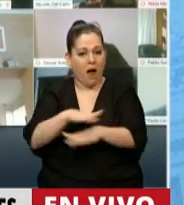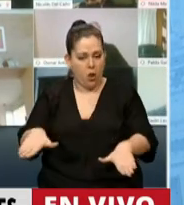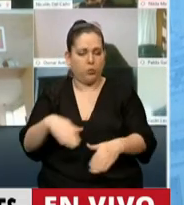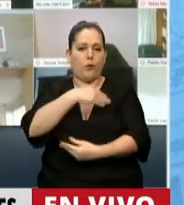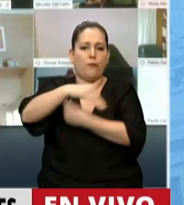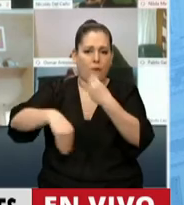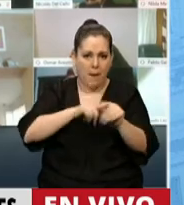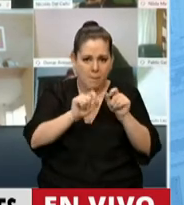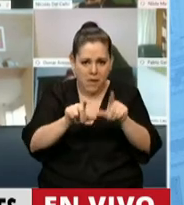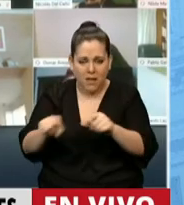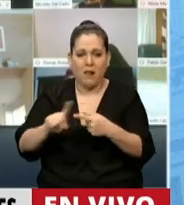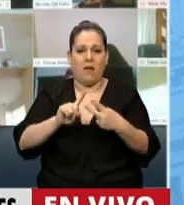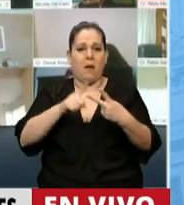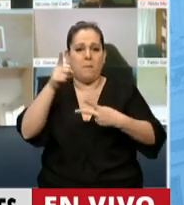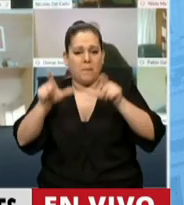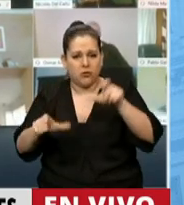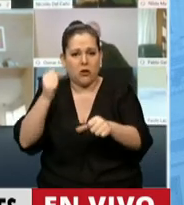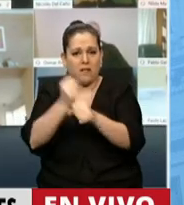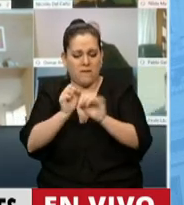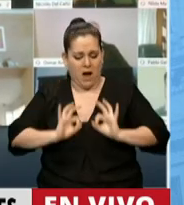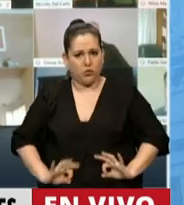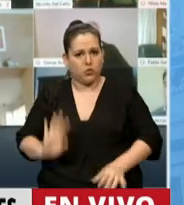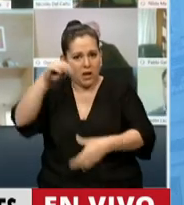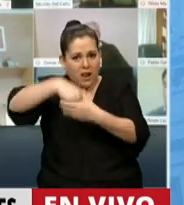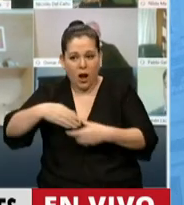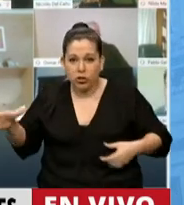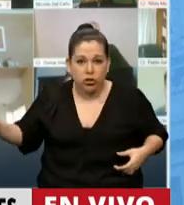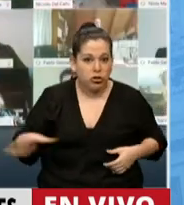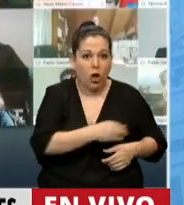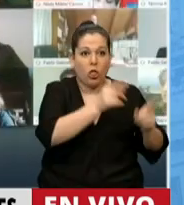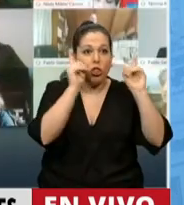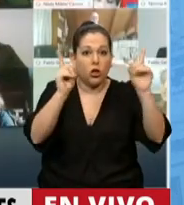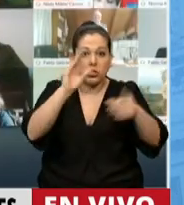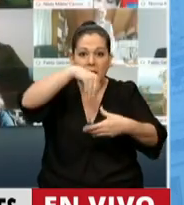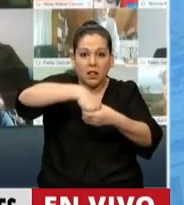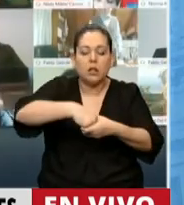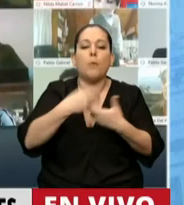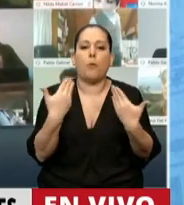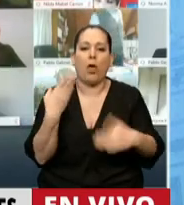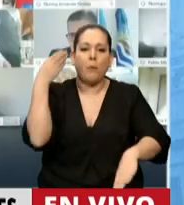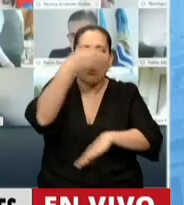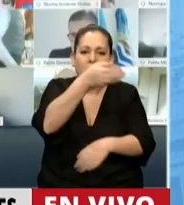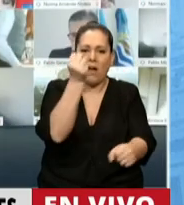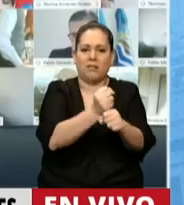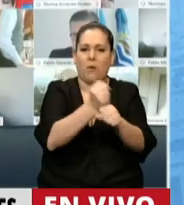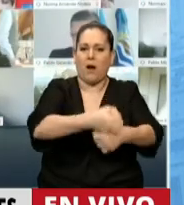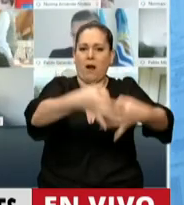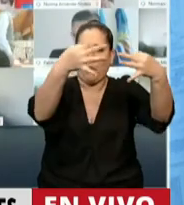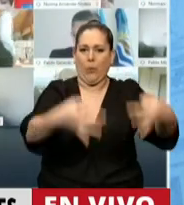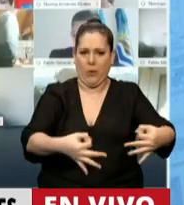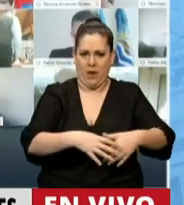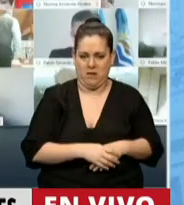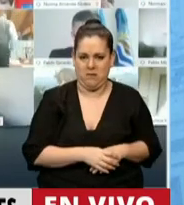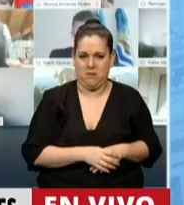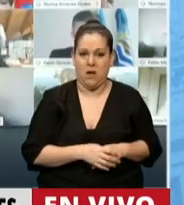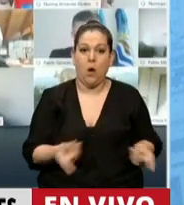familias, los auxiliares y los docentes podamos desarrollar nuestra tarea cuando nos toque regresar y en